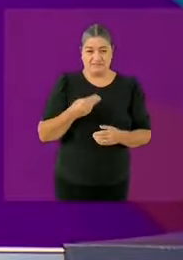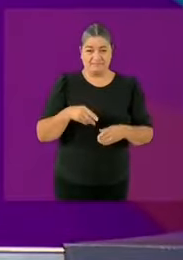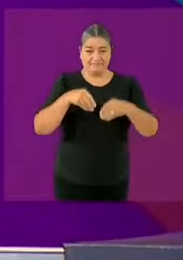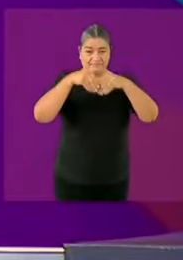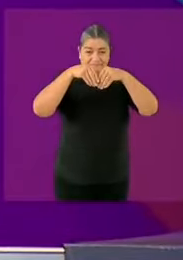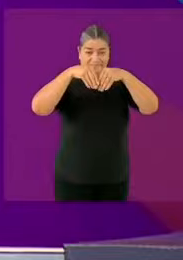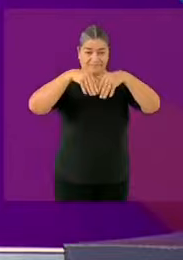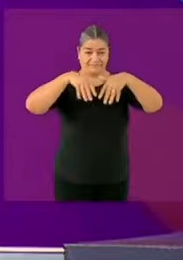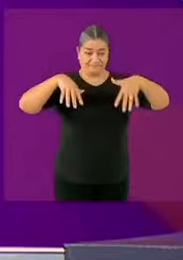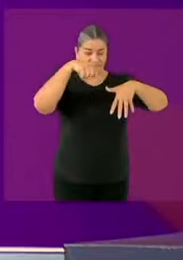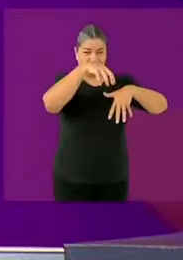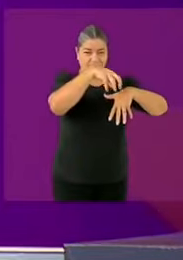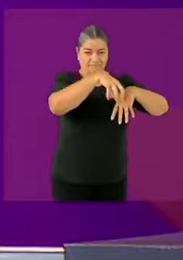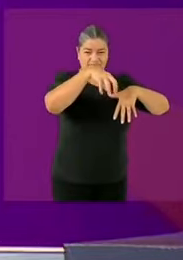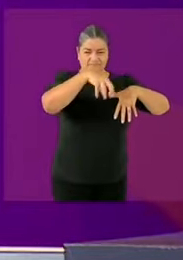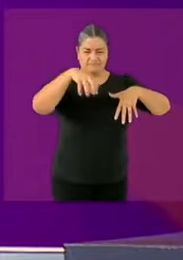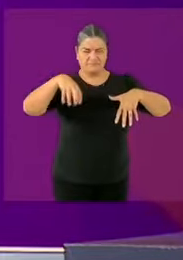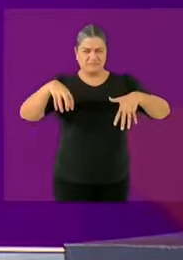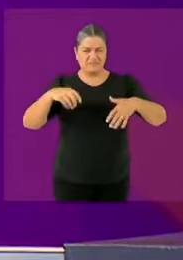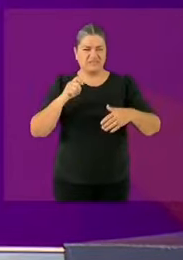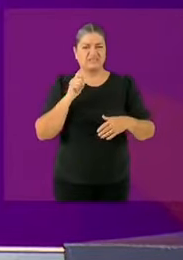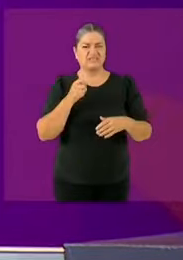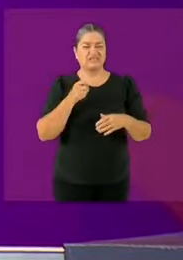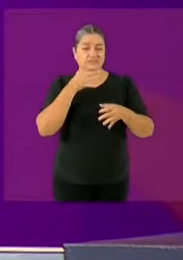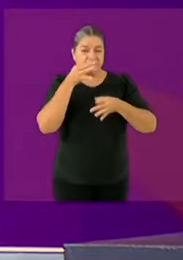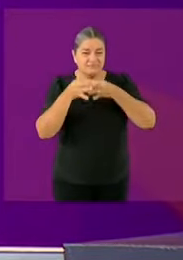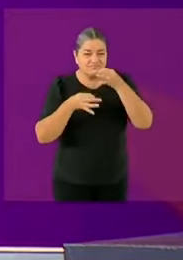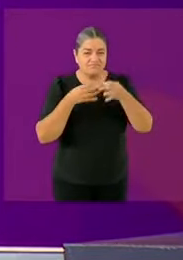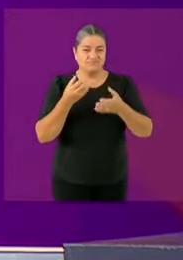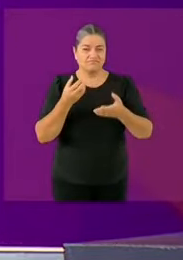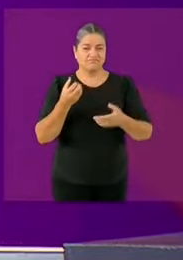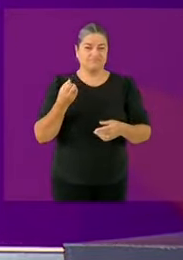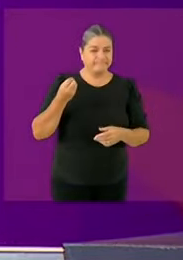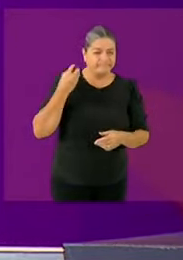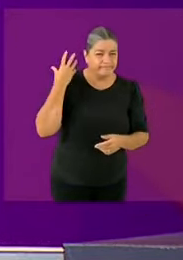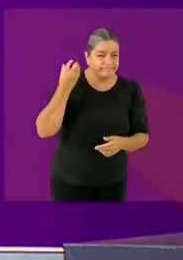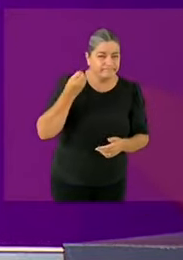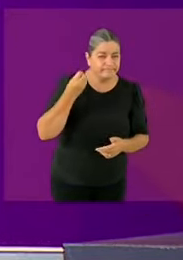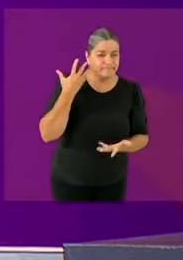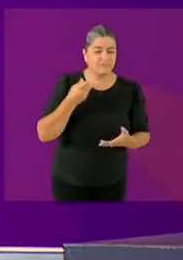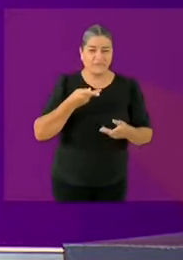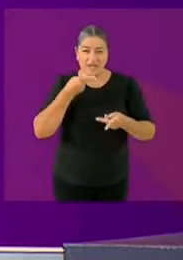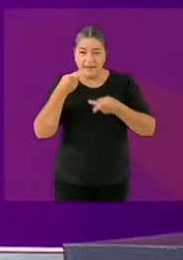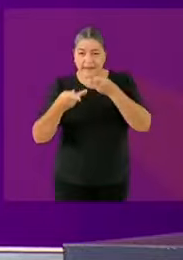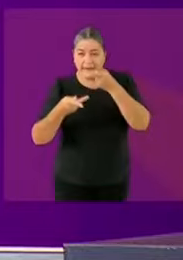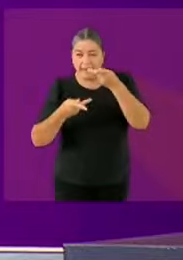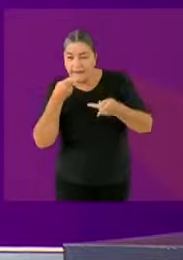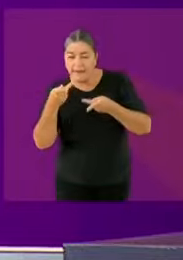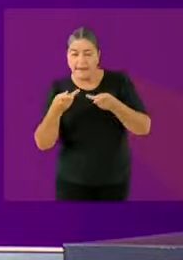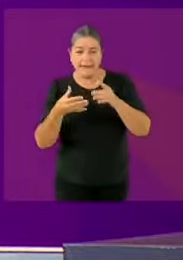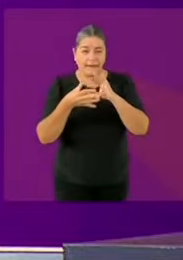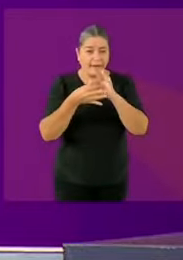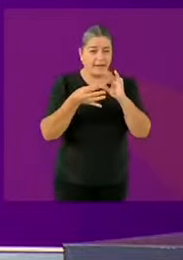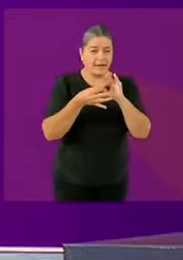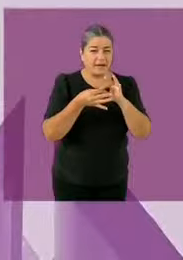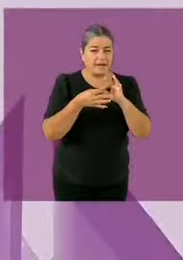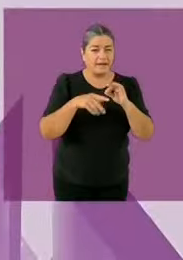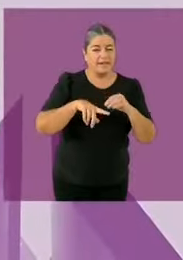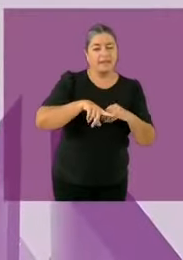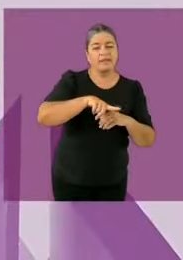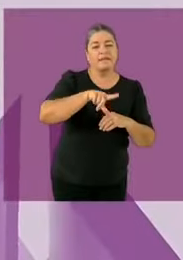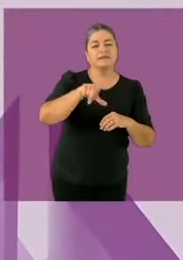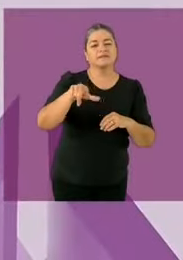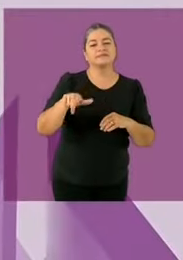determina la actuación de los gobernantes. Si las candidatas empezaron las campañas meses, años,